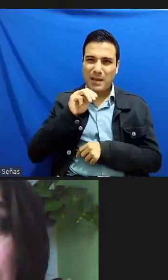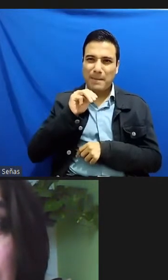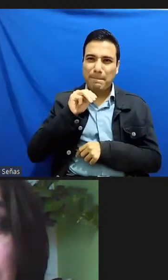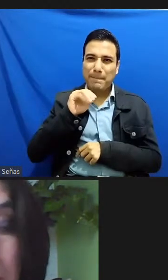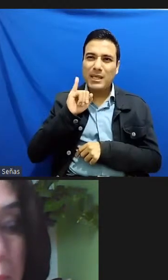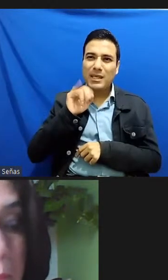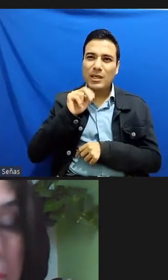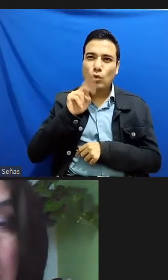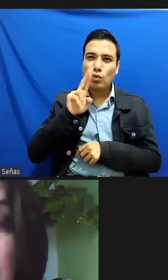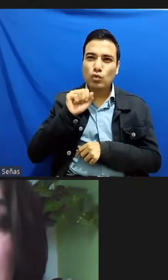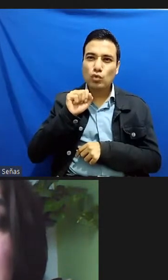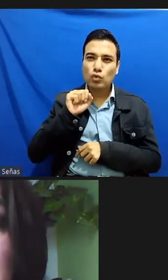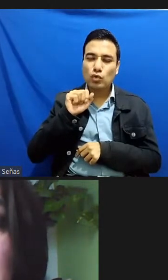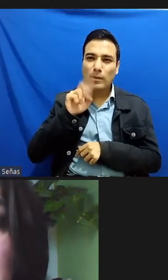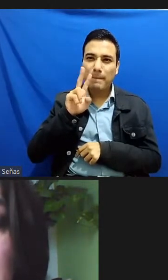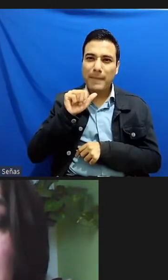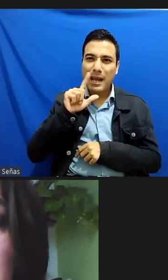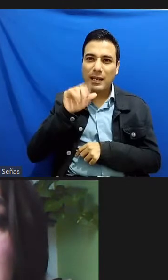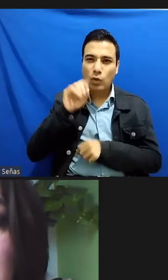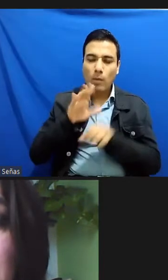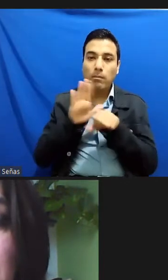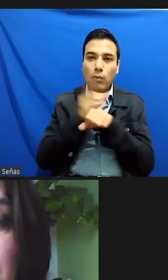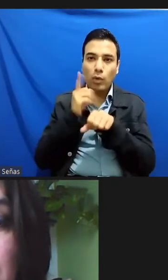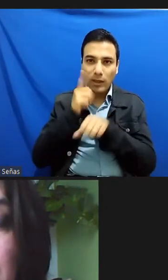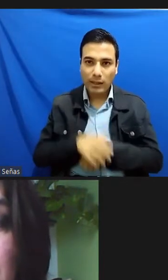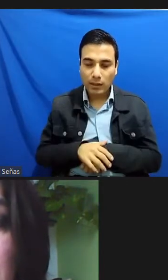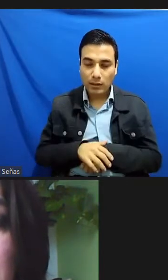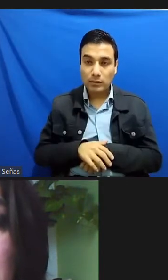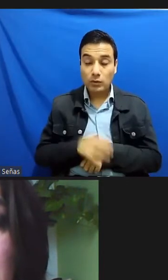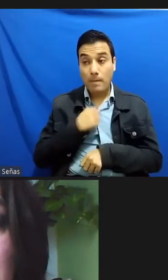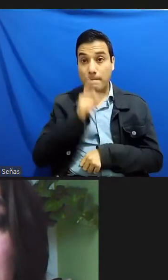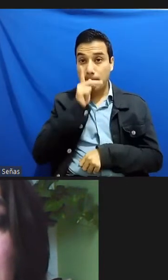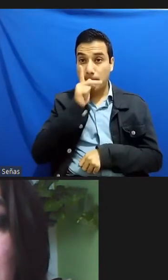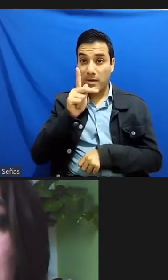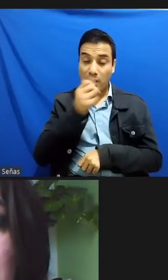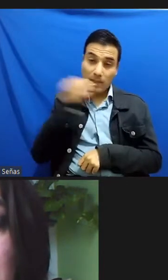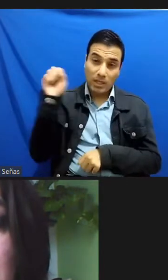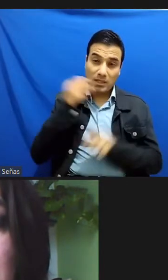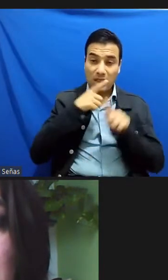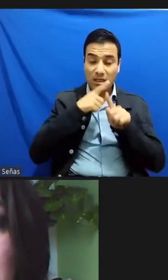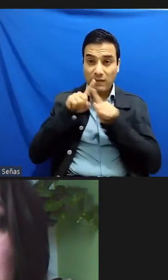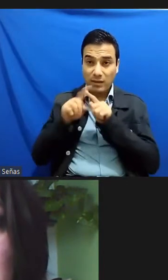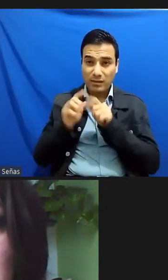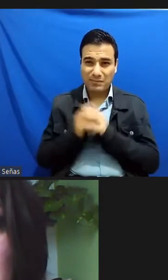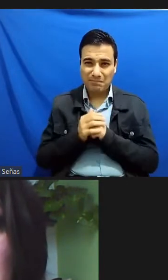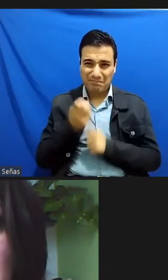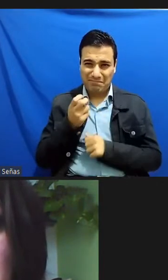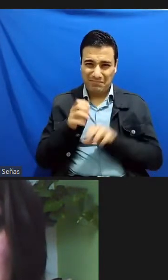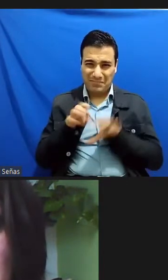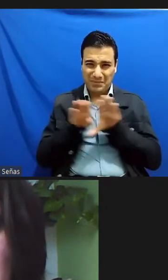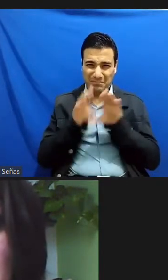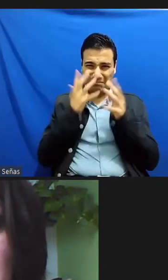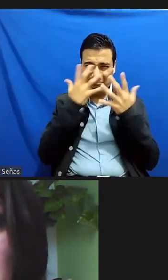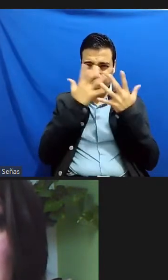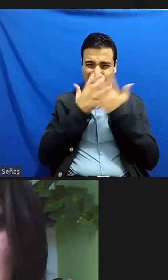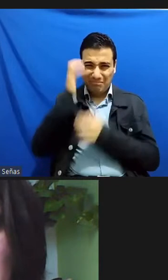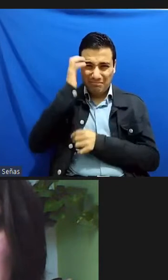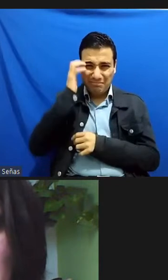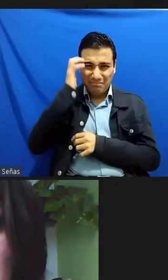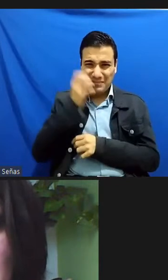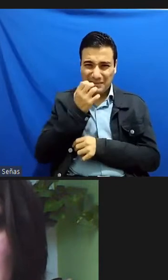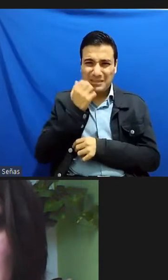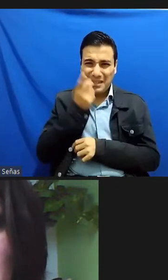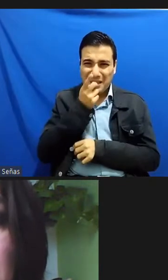se lleva por medio del lenguaje a un espacio que llega a ser ininteligible ¿no? no entiendo qué quiere decir capacidades